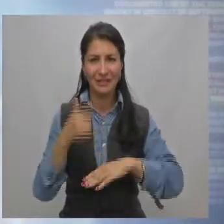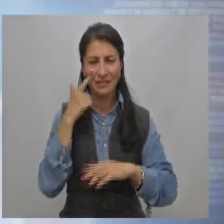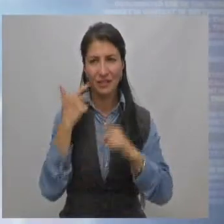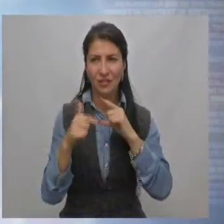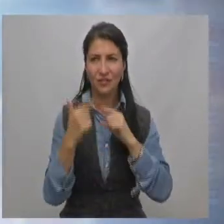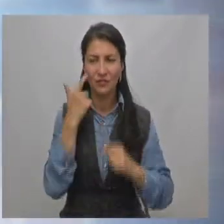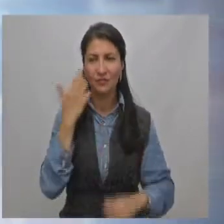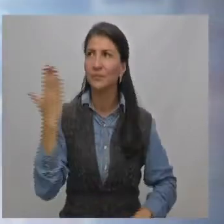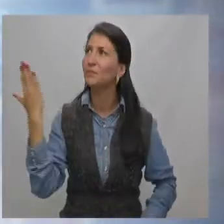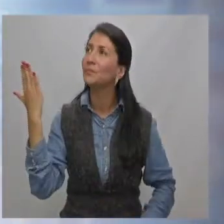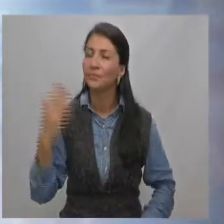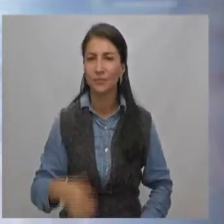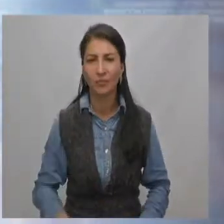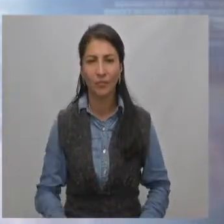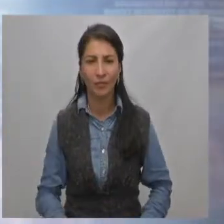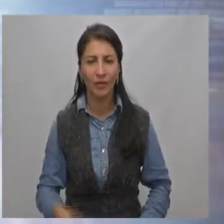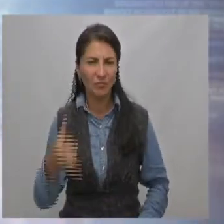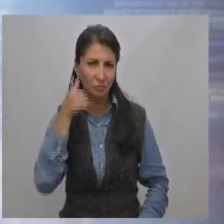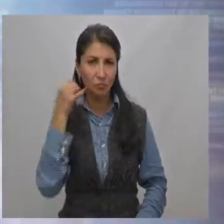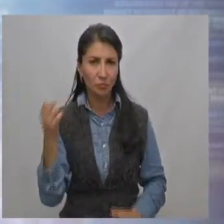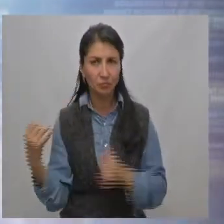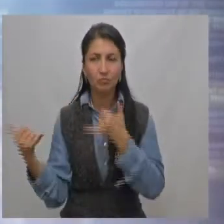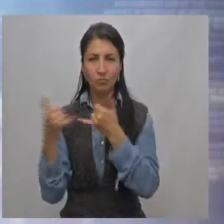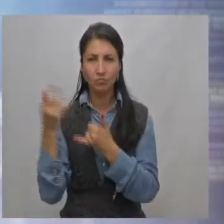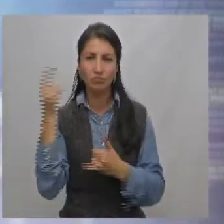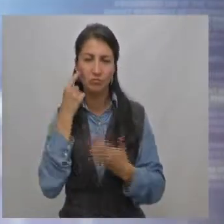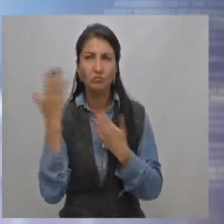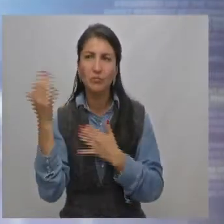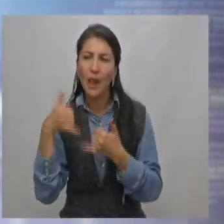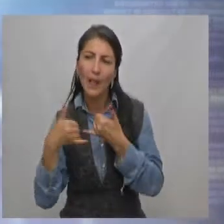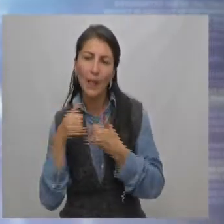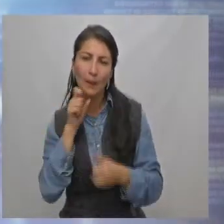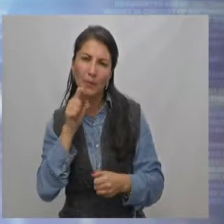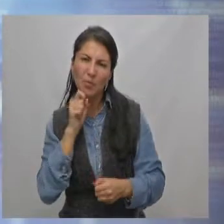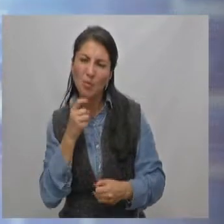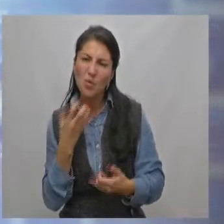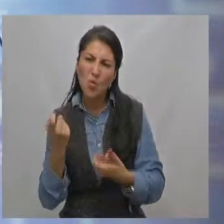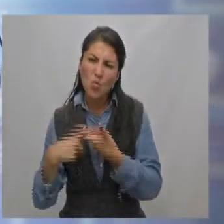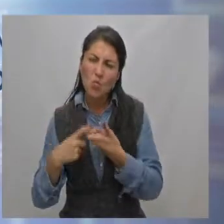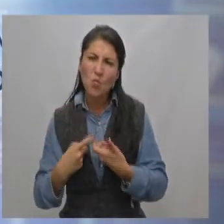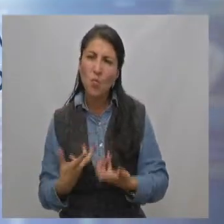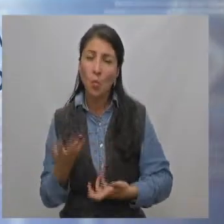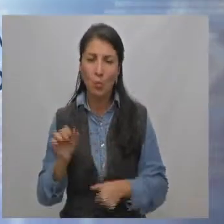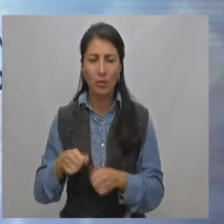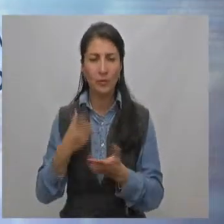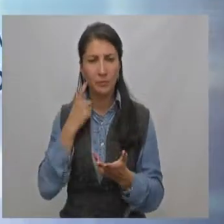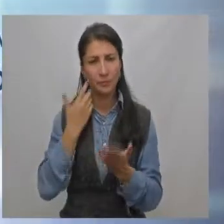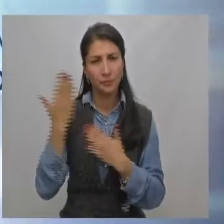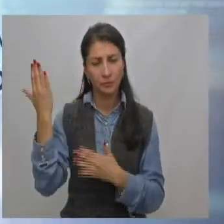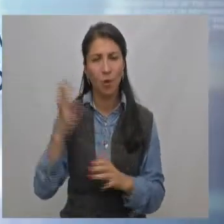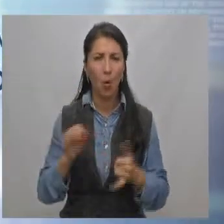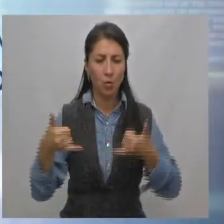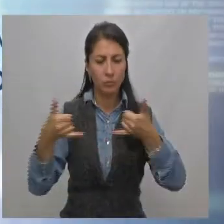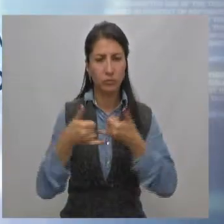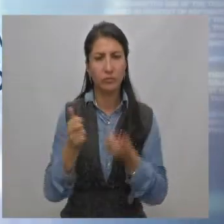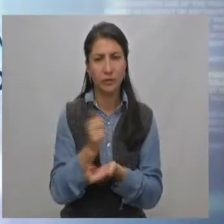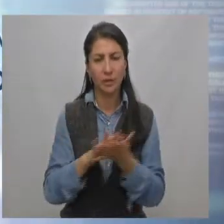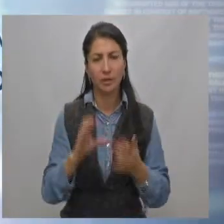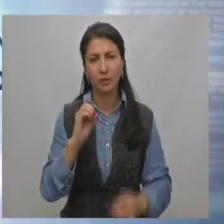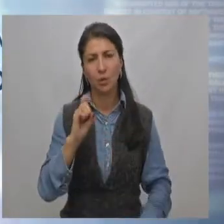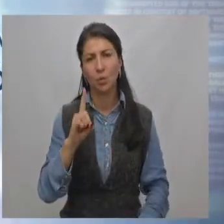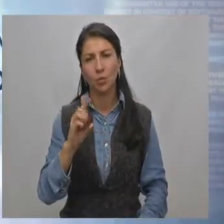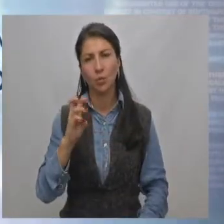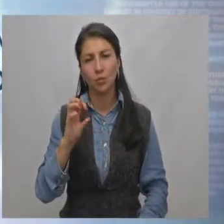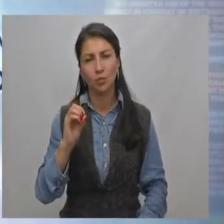Rocío Bedoya Pérez en el conmutador 518-7000 ext. 50-067 o en la